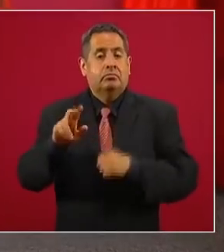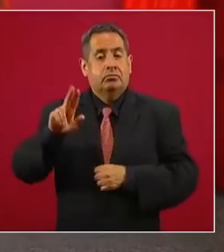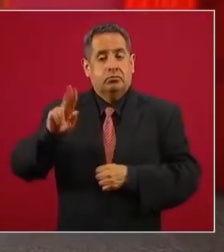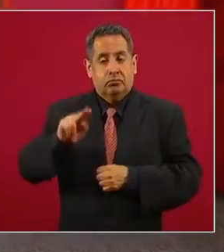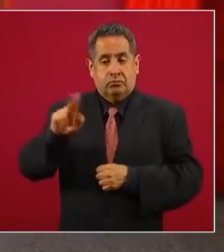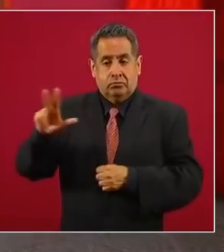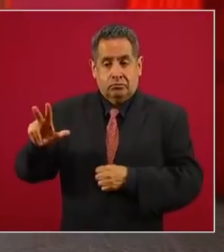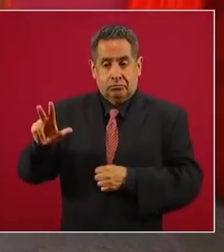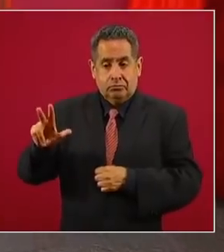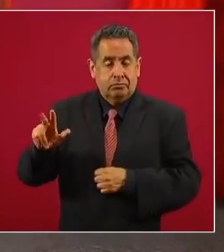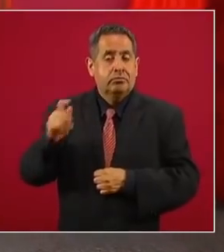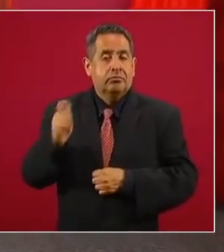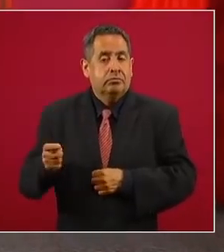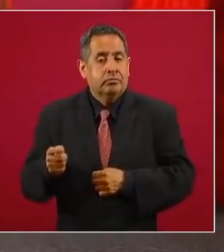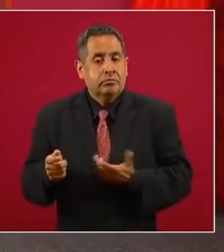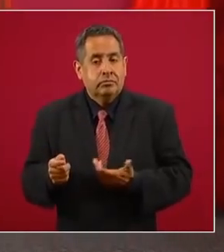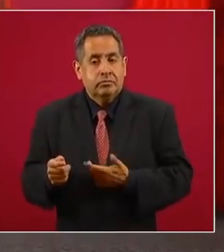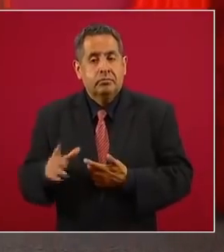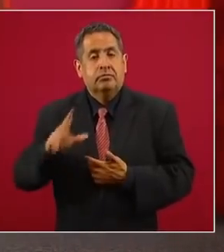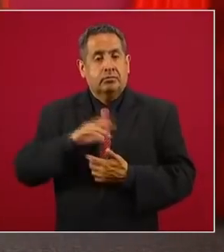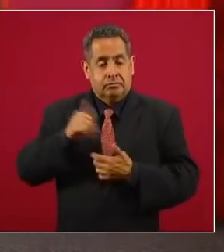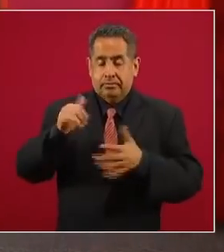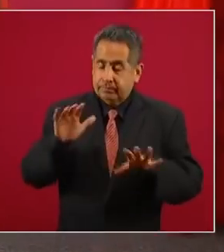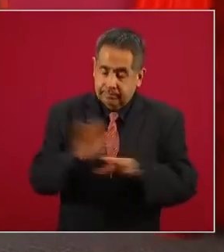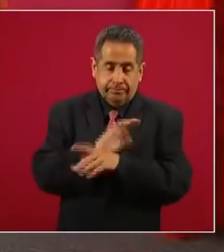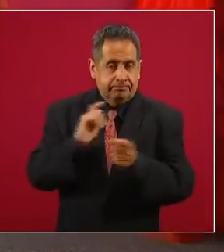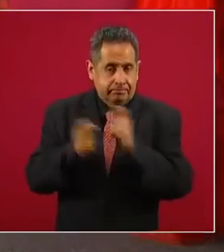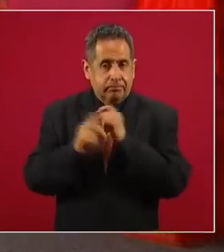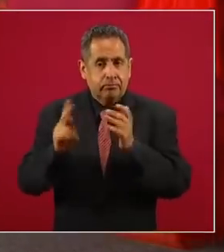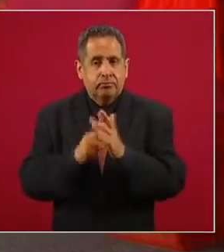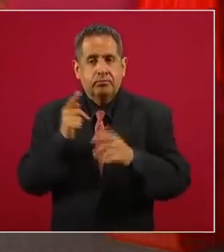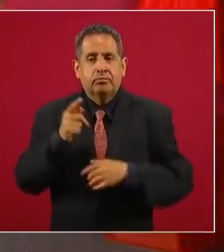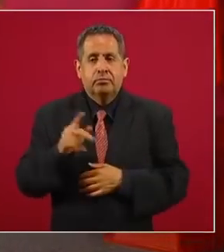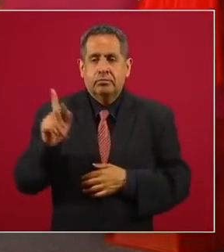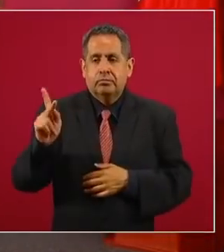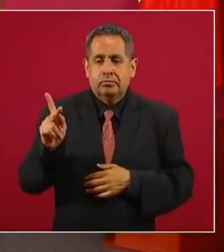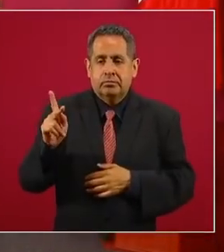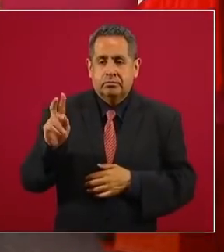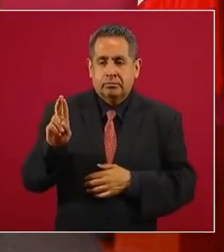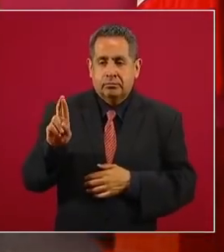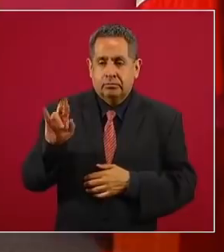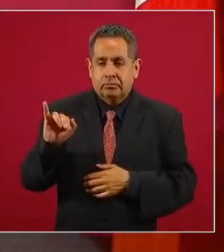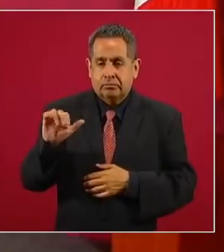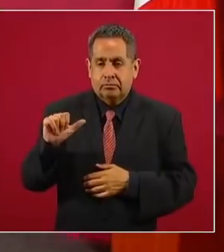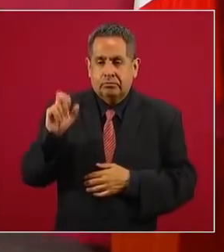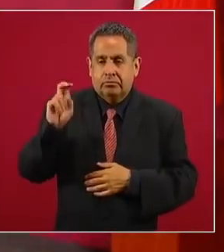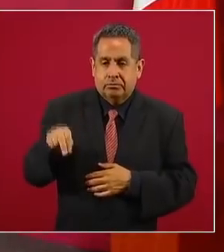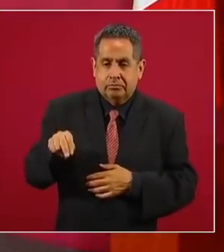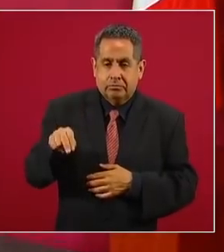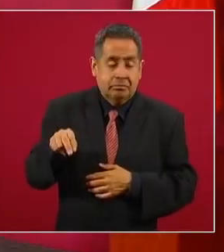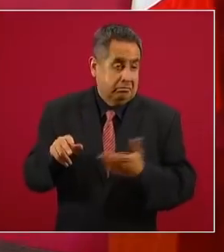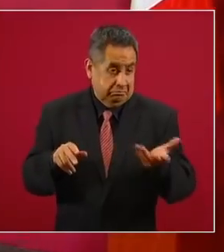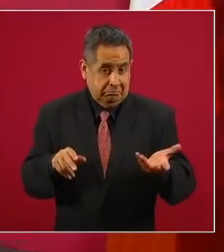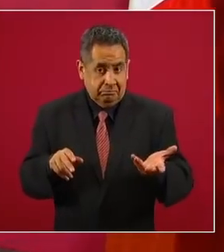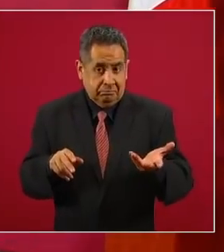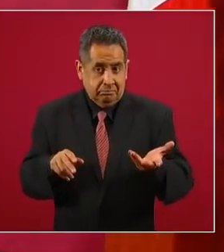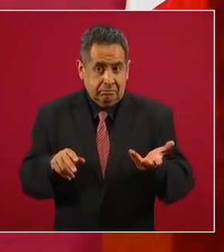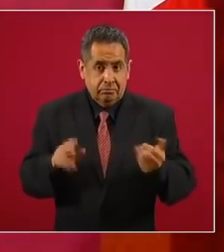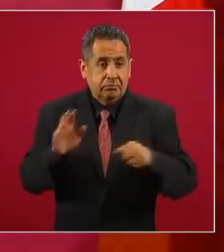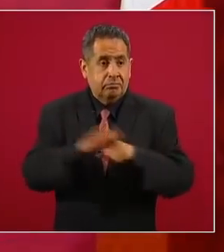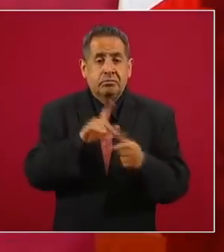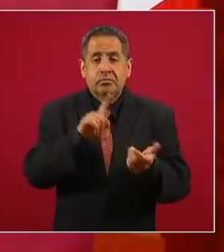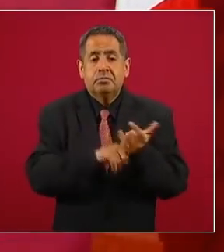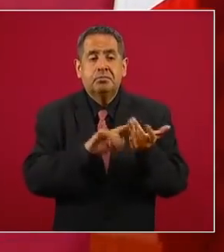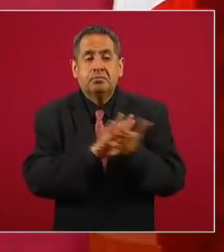hay otro cambio, ya es el PRIAM, porque hay un